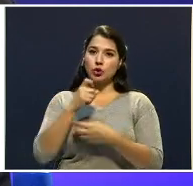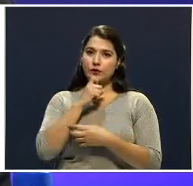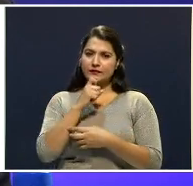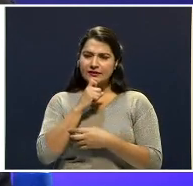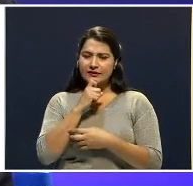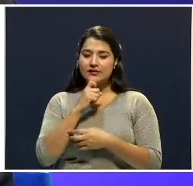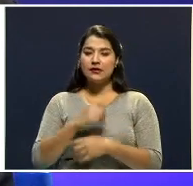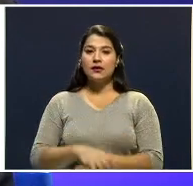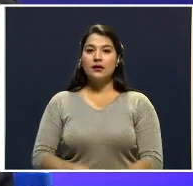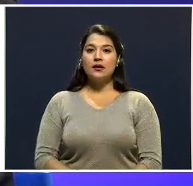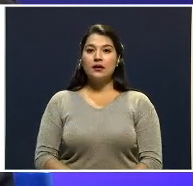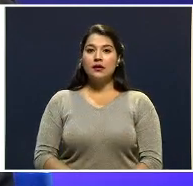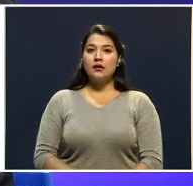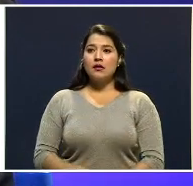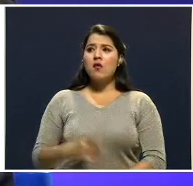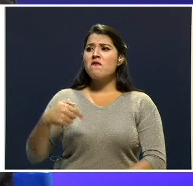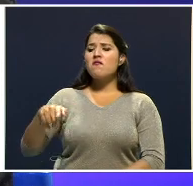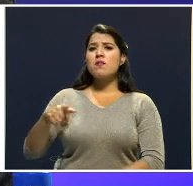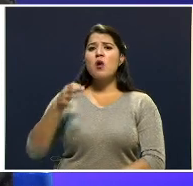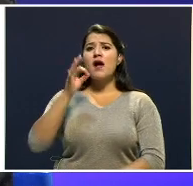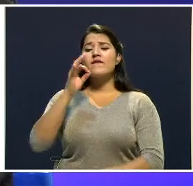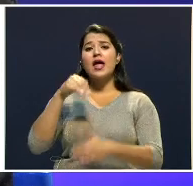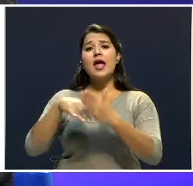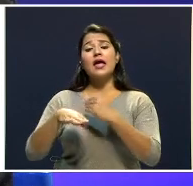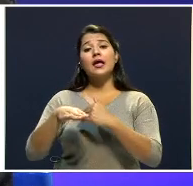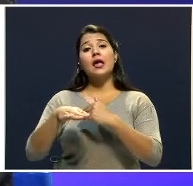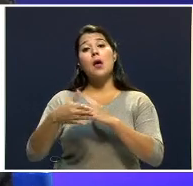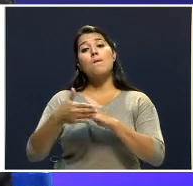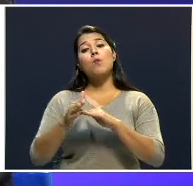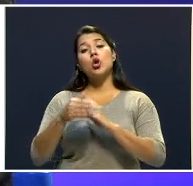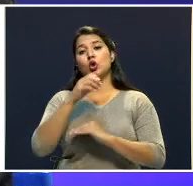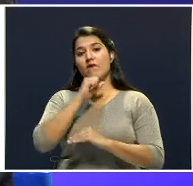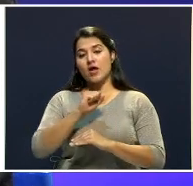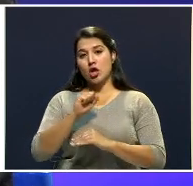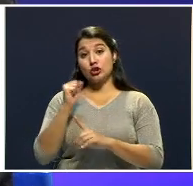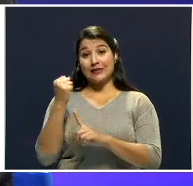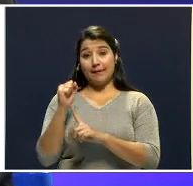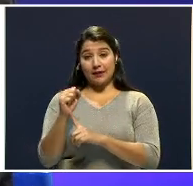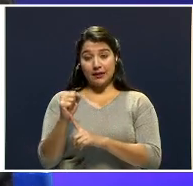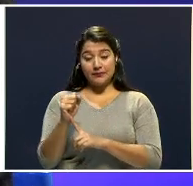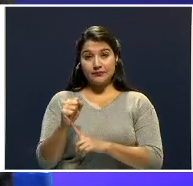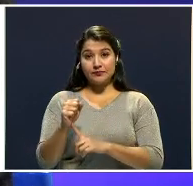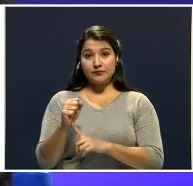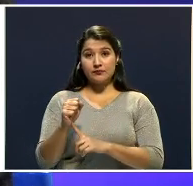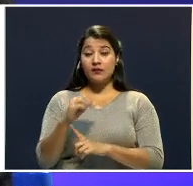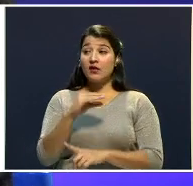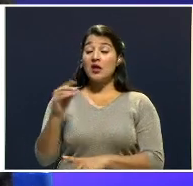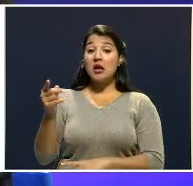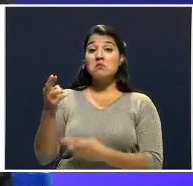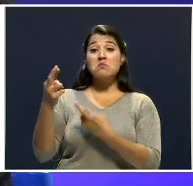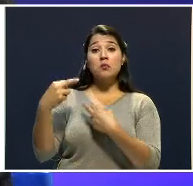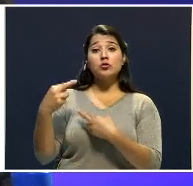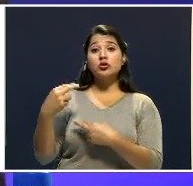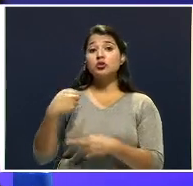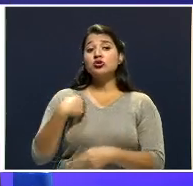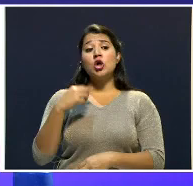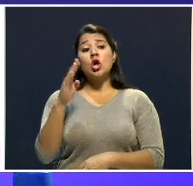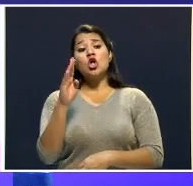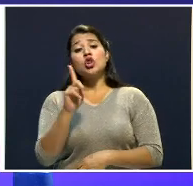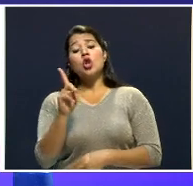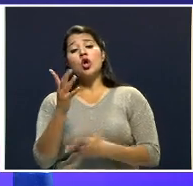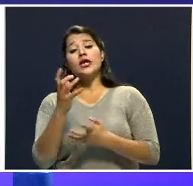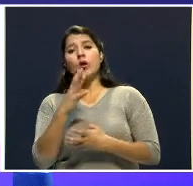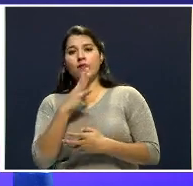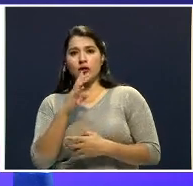Hablamos en una cafetería de Puerto Viejo, de Sarapiquí, y es lo que nos dice, que él nunca ha querido hablar, porque,